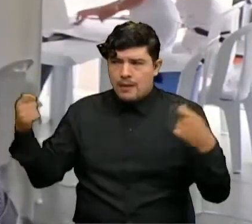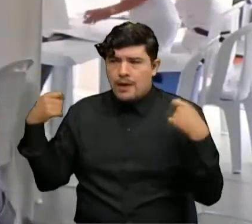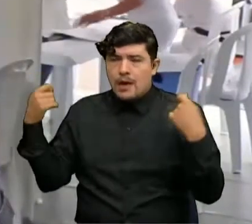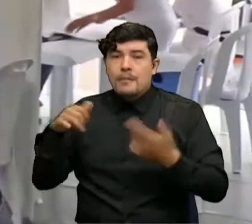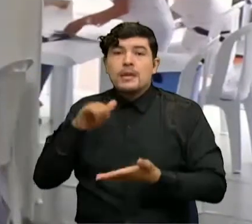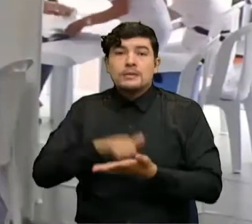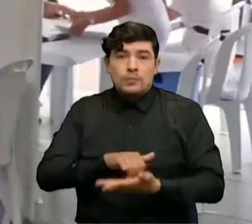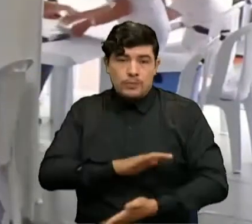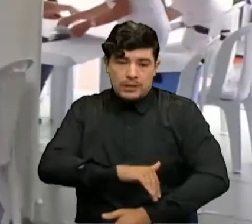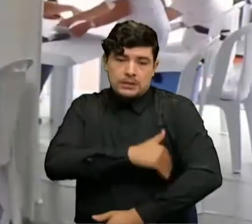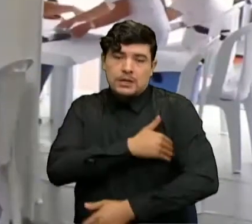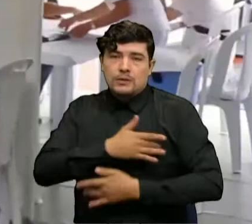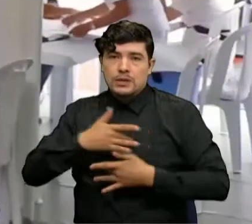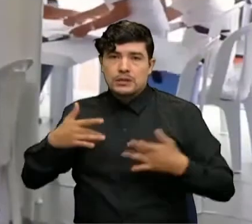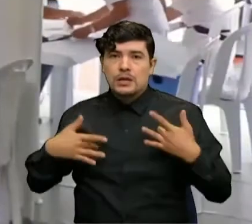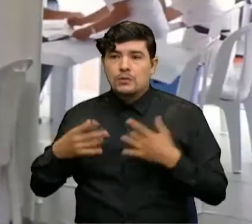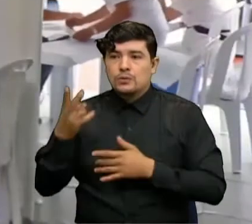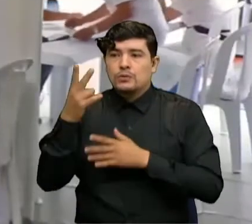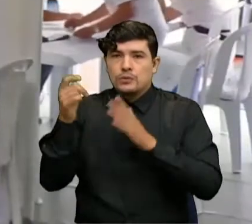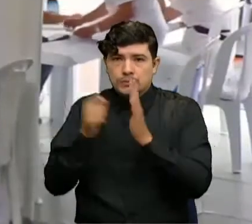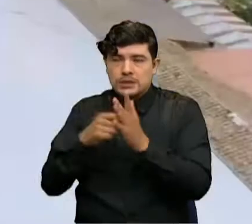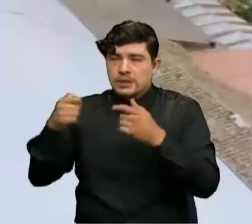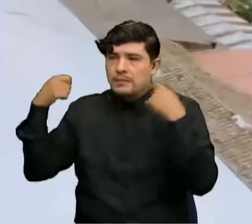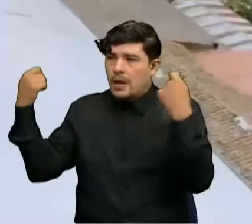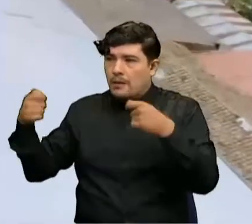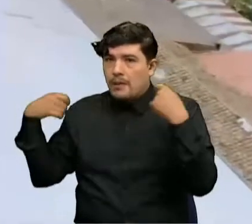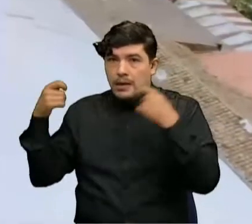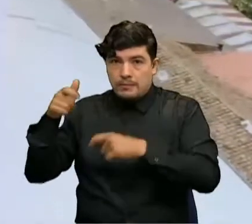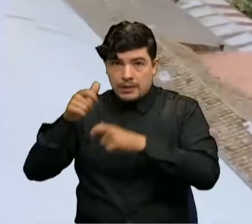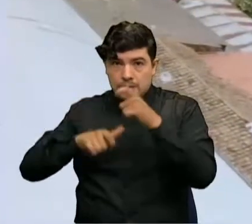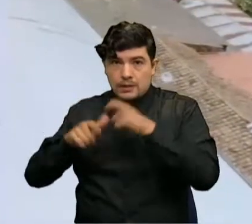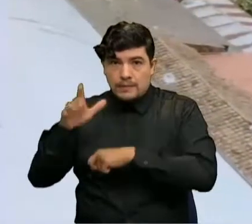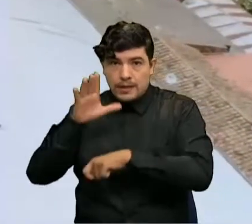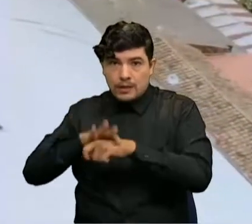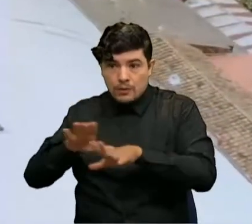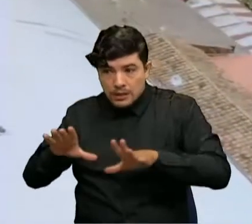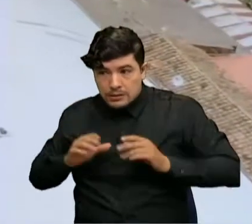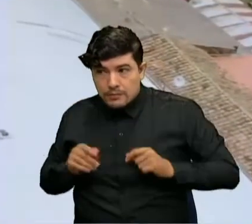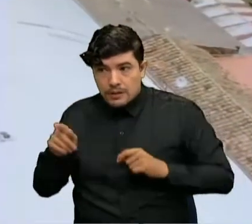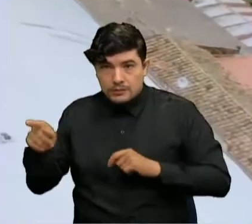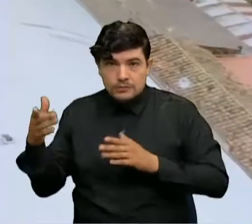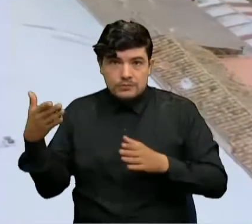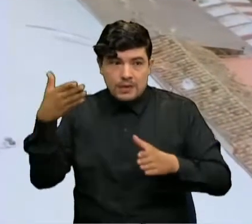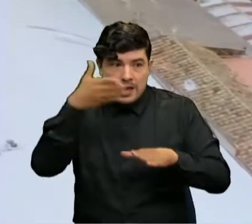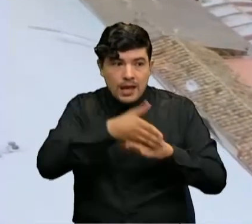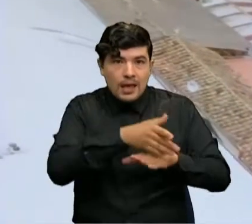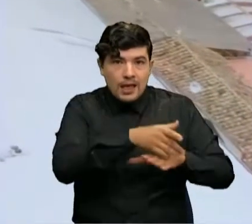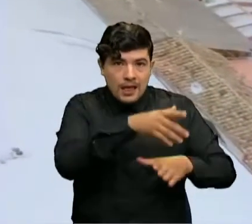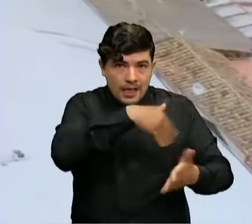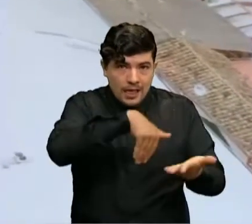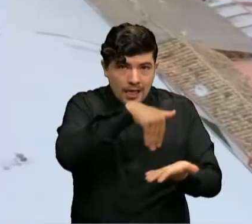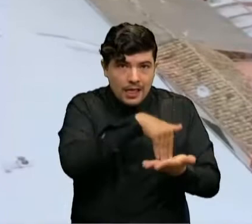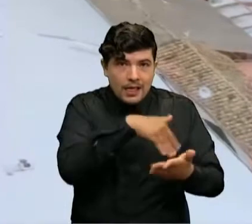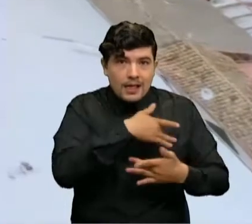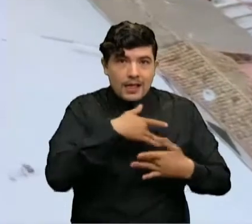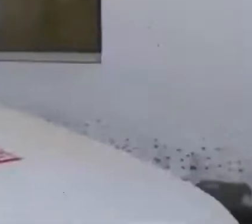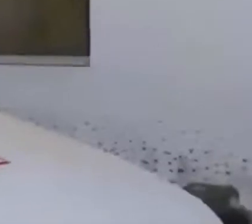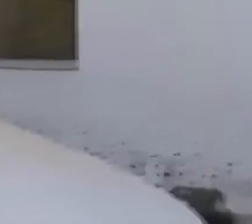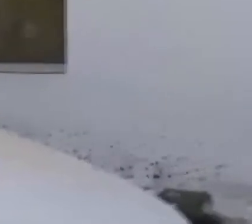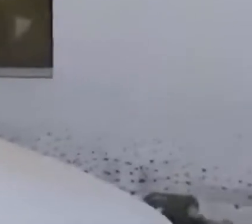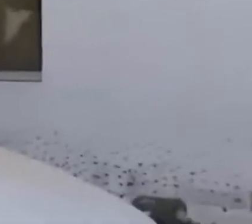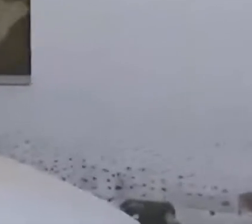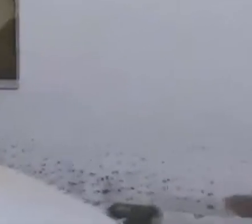Salud ha hecho dos convocatorias rurales en el cual no se ha presentado nadie. Entre tanto, las comunidades continúan siendo las más afectadas, pues luego de